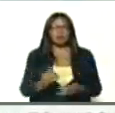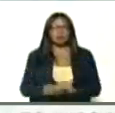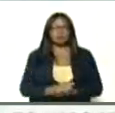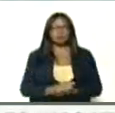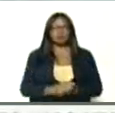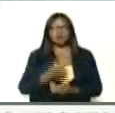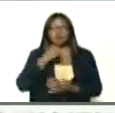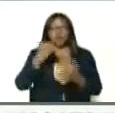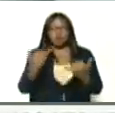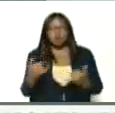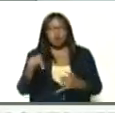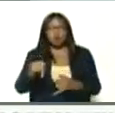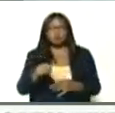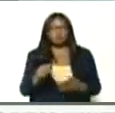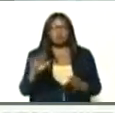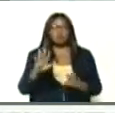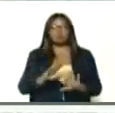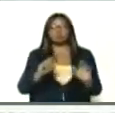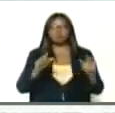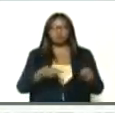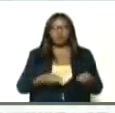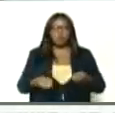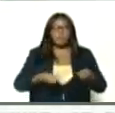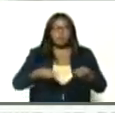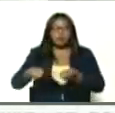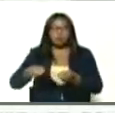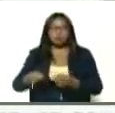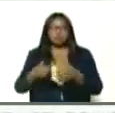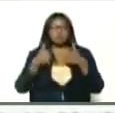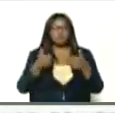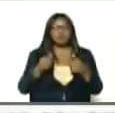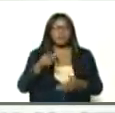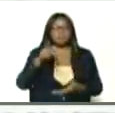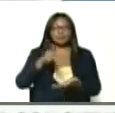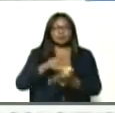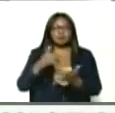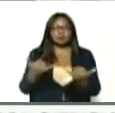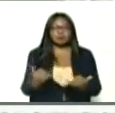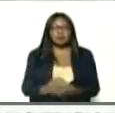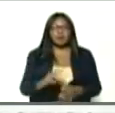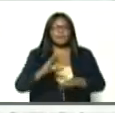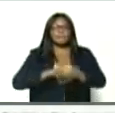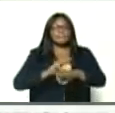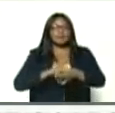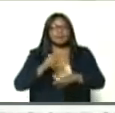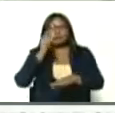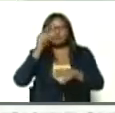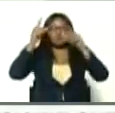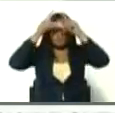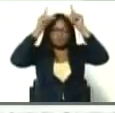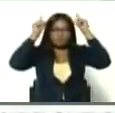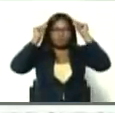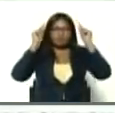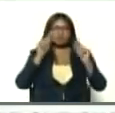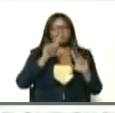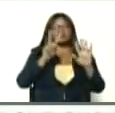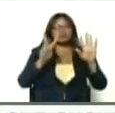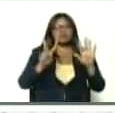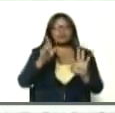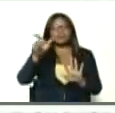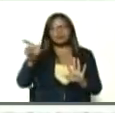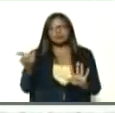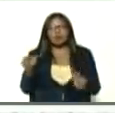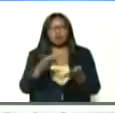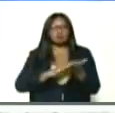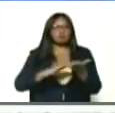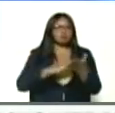le digo, hoy día, está totalmente estabilizado, allá está su gente, los médicos, y las enfermeras, dieron de alta, siete, hace tres días,